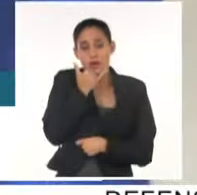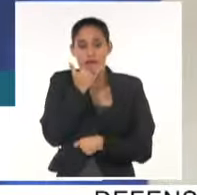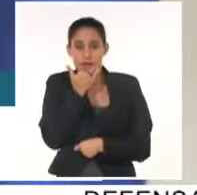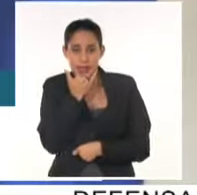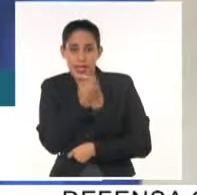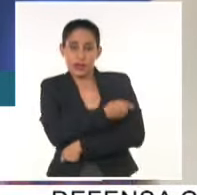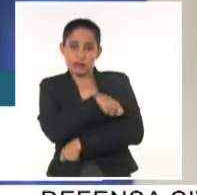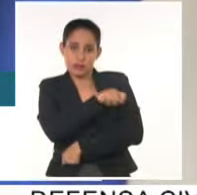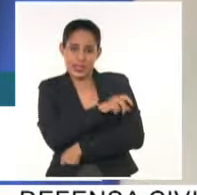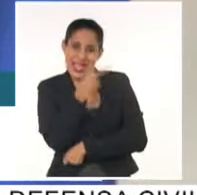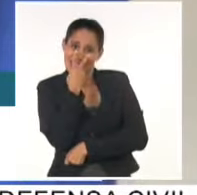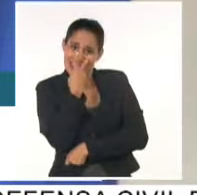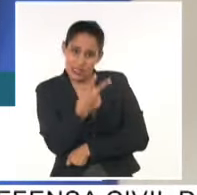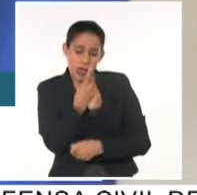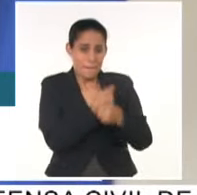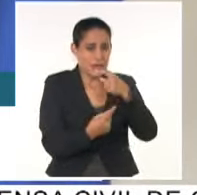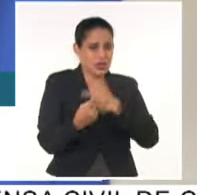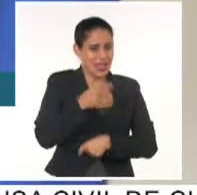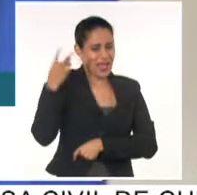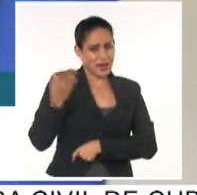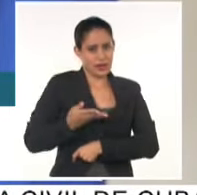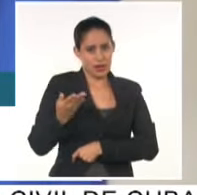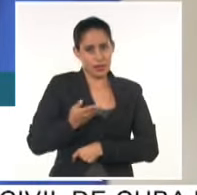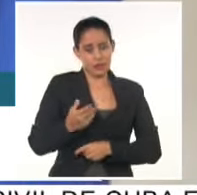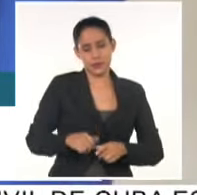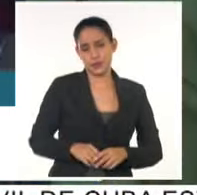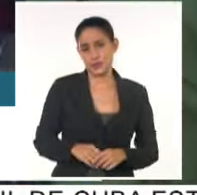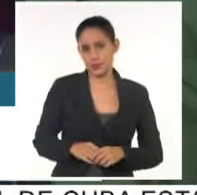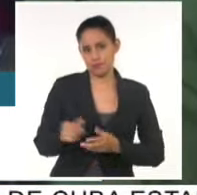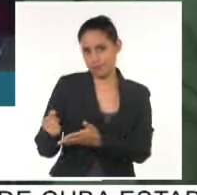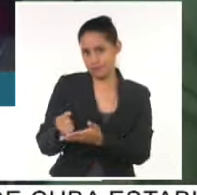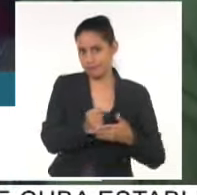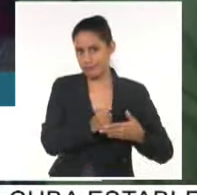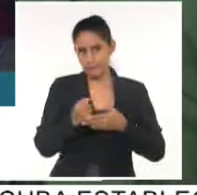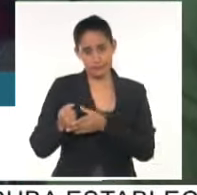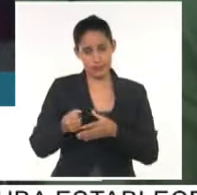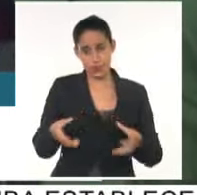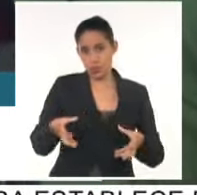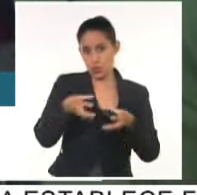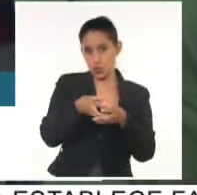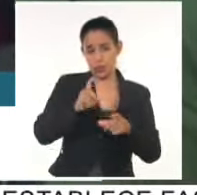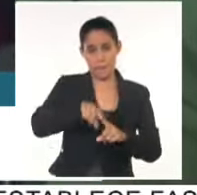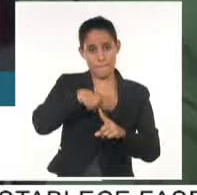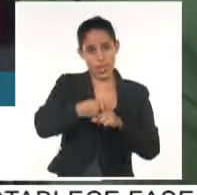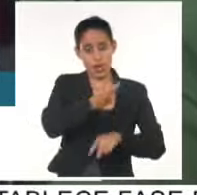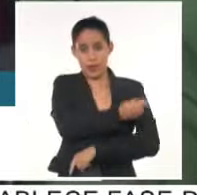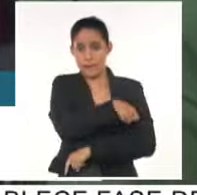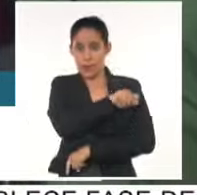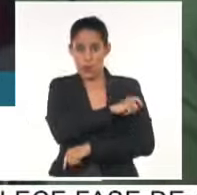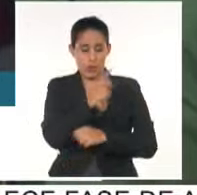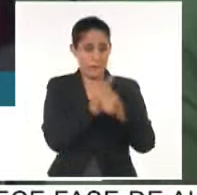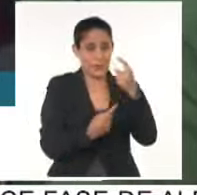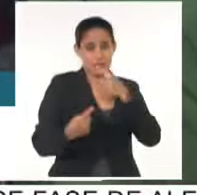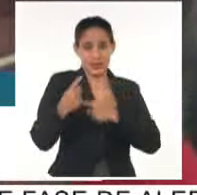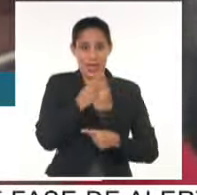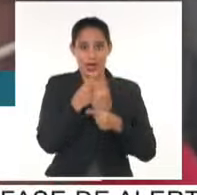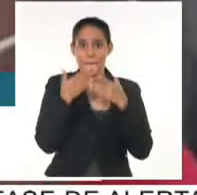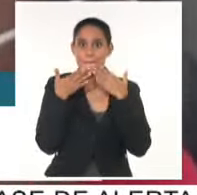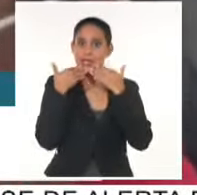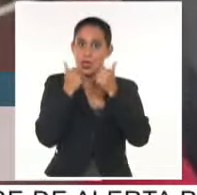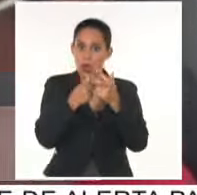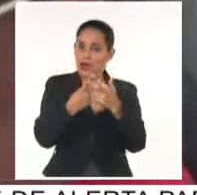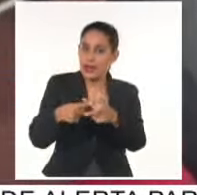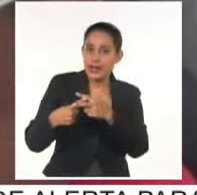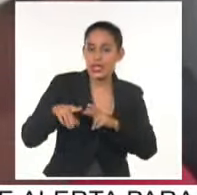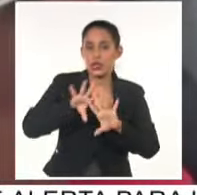atendidas de manera rápida y efectiva. La colaboración entre las autoridades y los ciudadanos es esencial para facilitar la recuperación de la